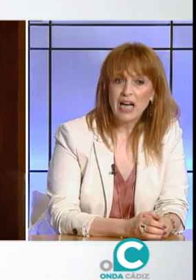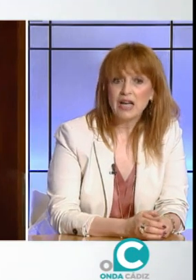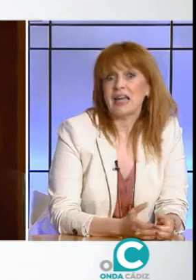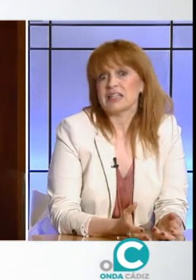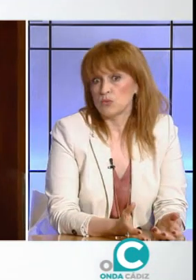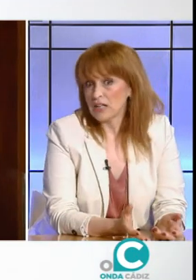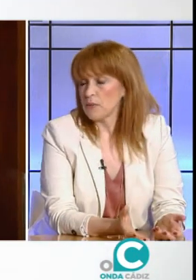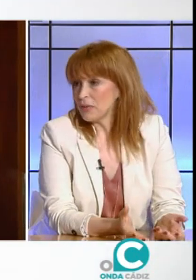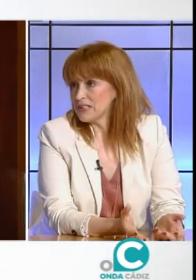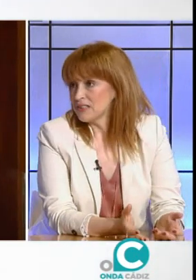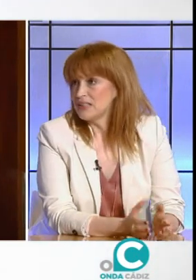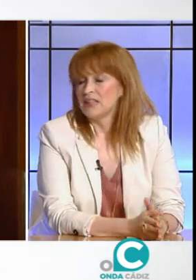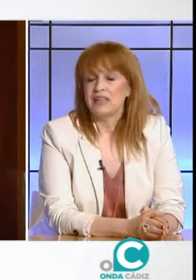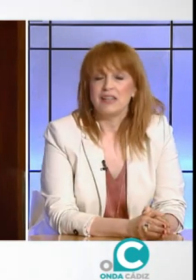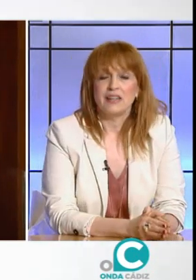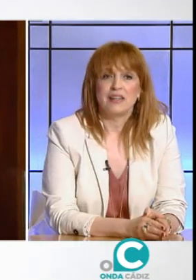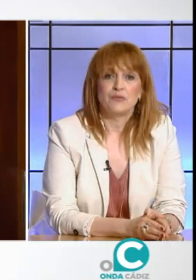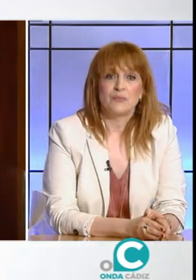la segunda campaña,